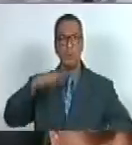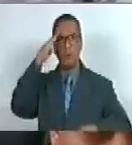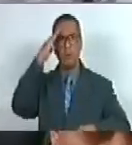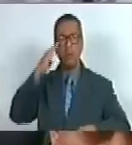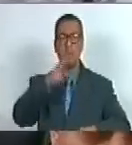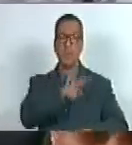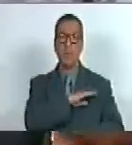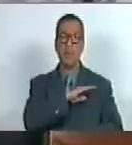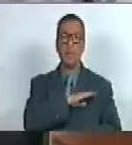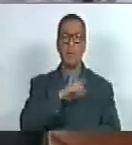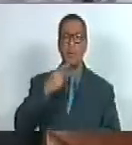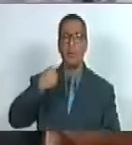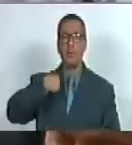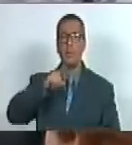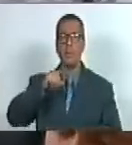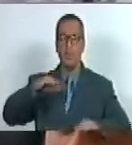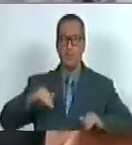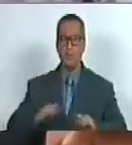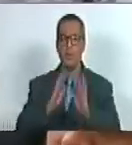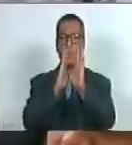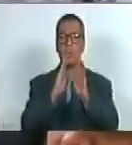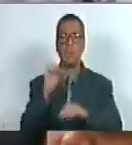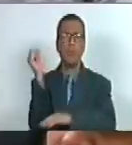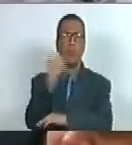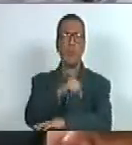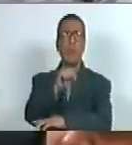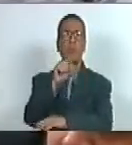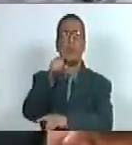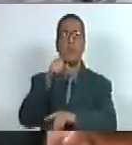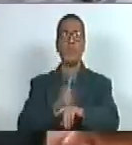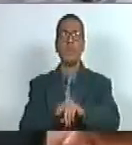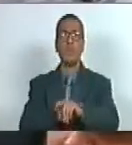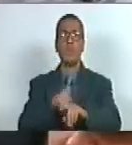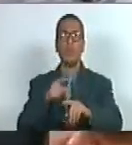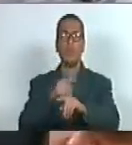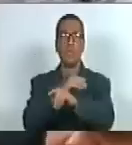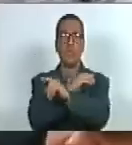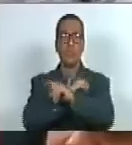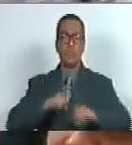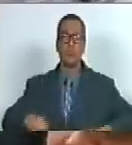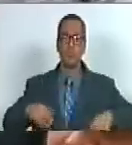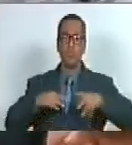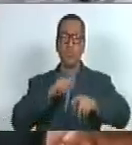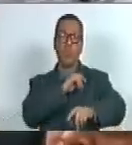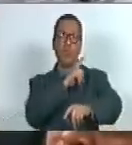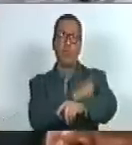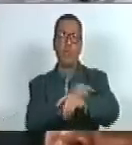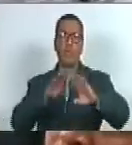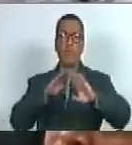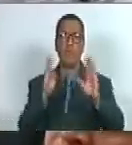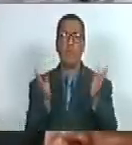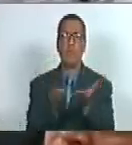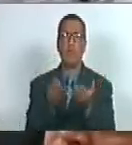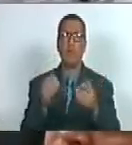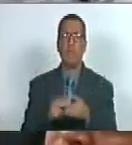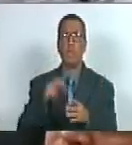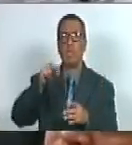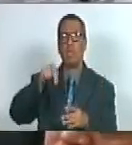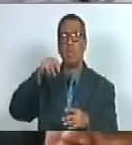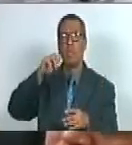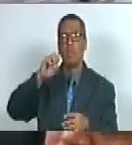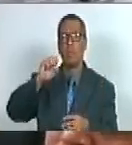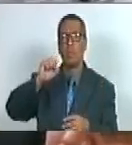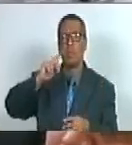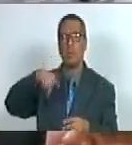de ellos que enfrentó y venció en ese momento al ejército más potente del mundo que era el ejército de Napoleón por una parte